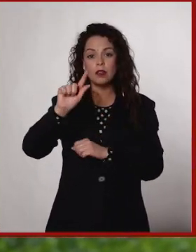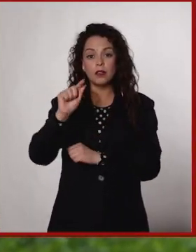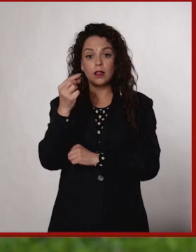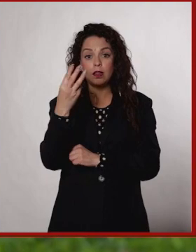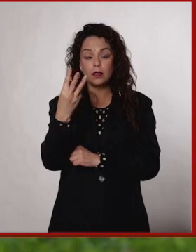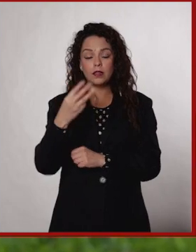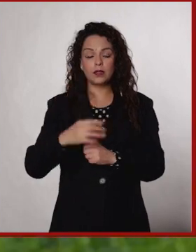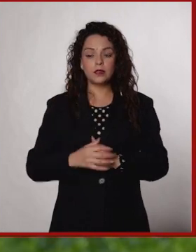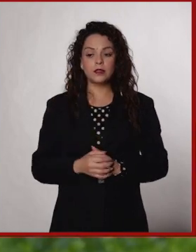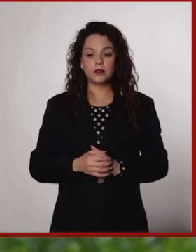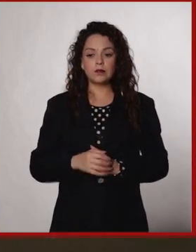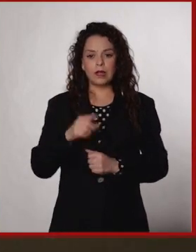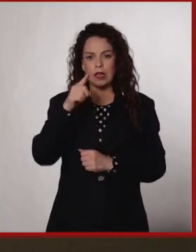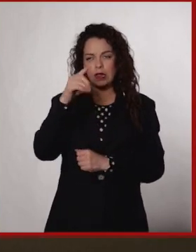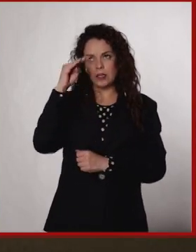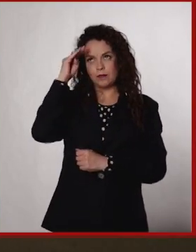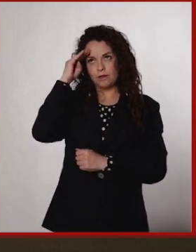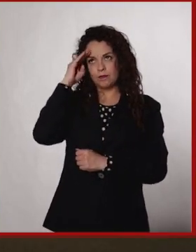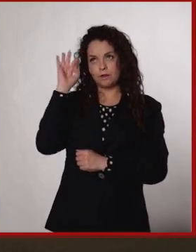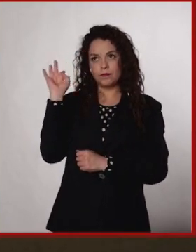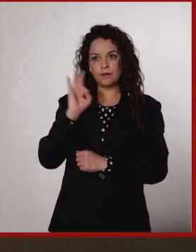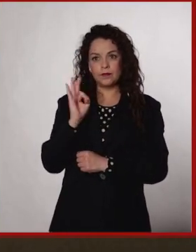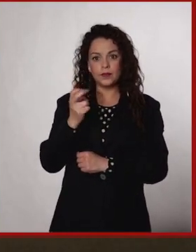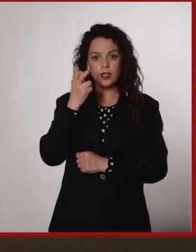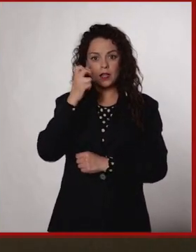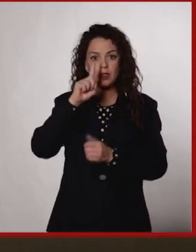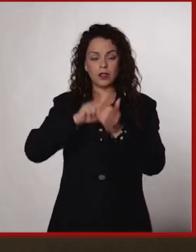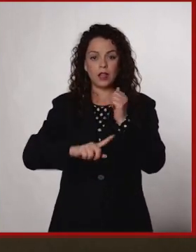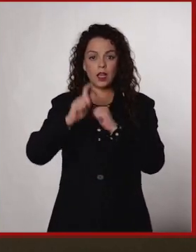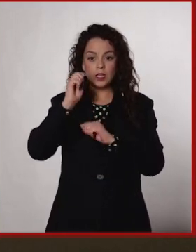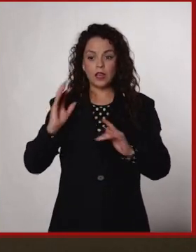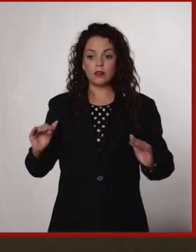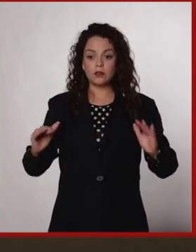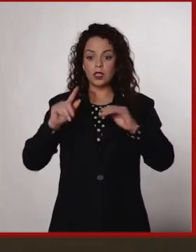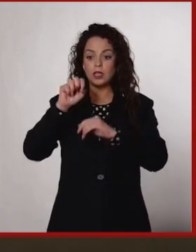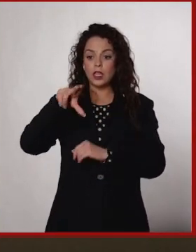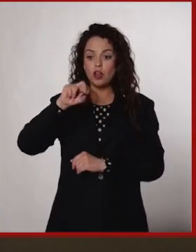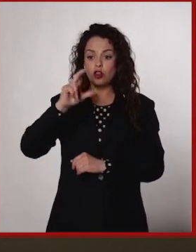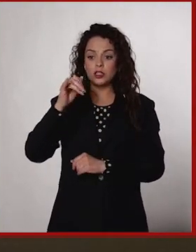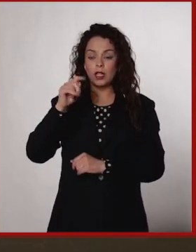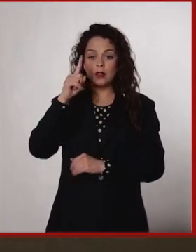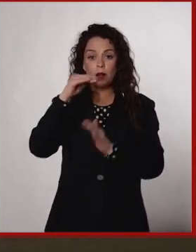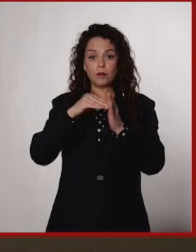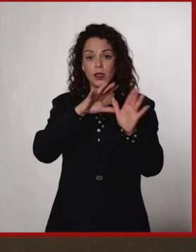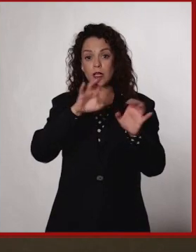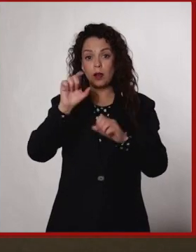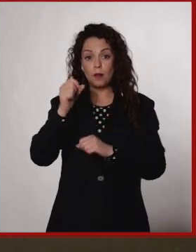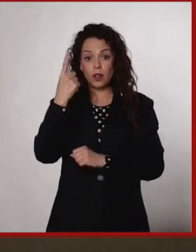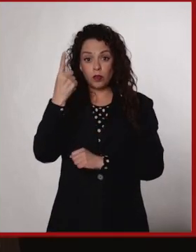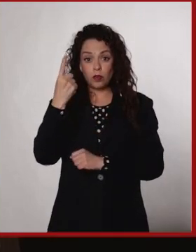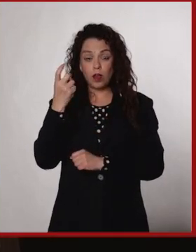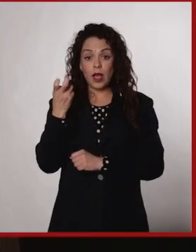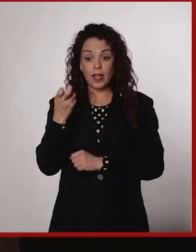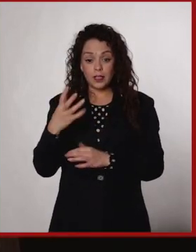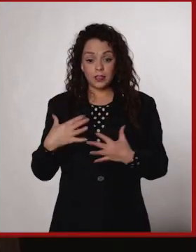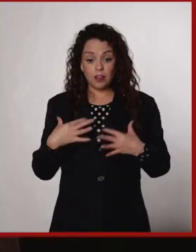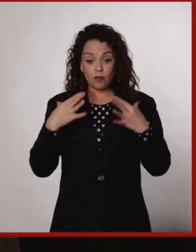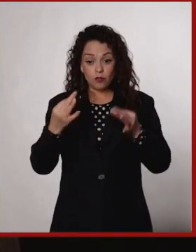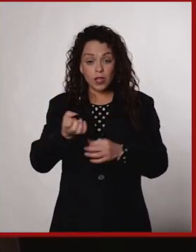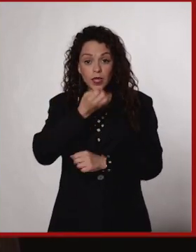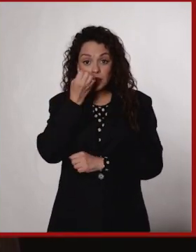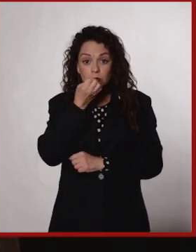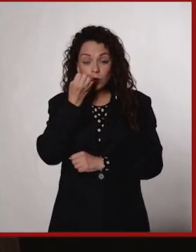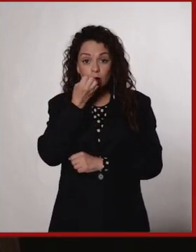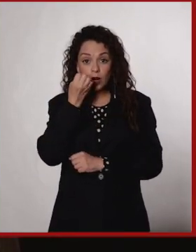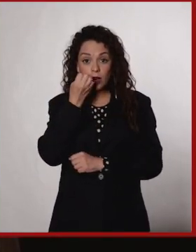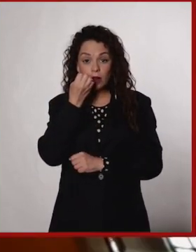1573. Piensen que si la caída de Tenochtitlán es el 1521, el momento de